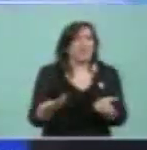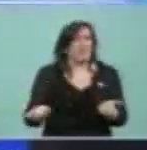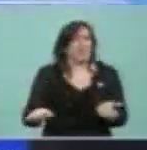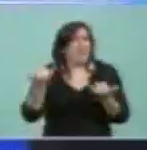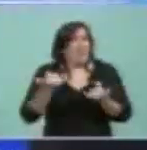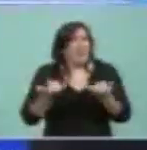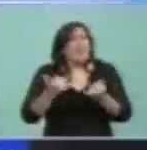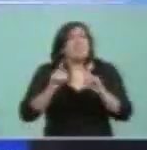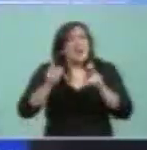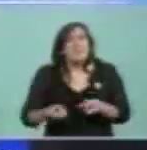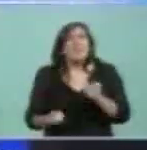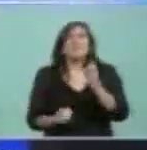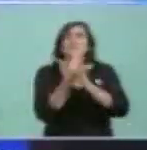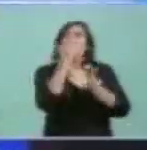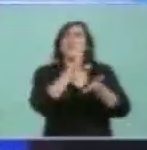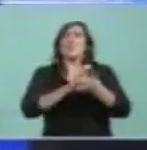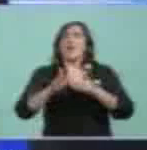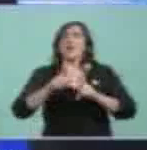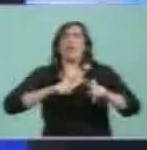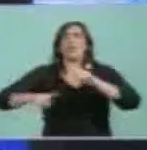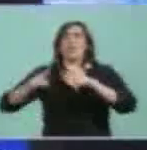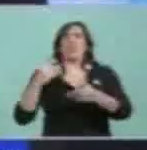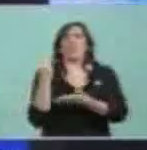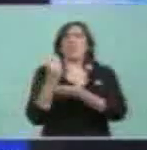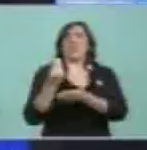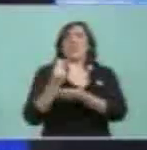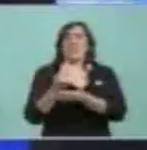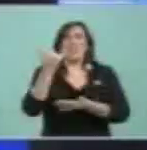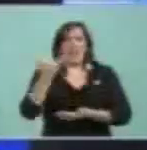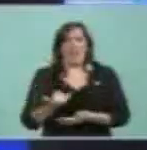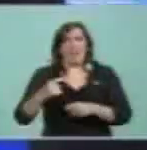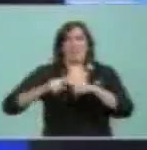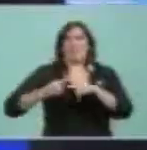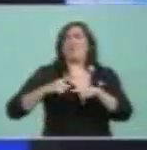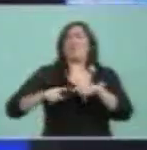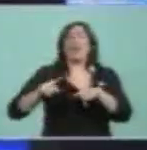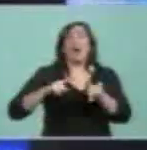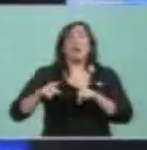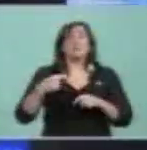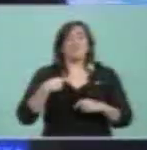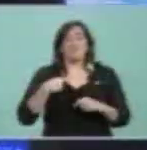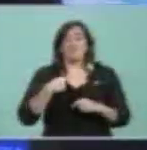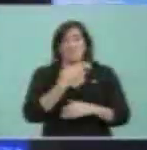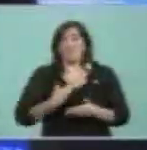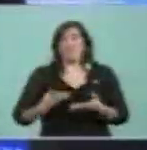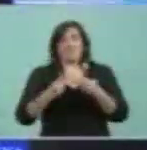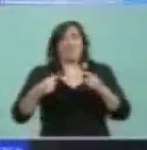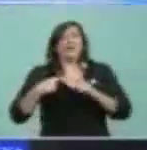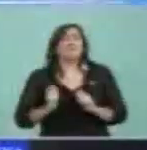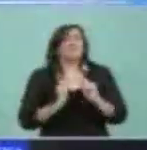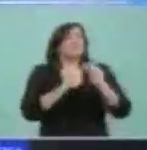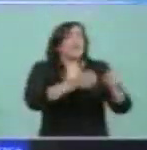generando nuevas dirigencias porque transferir la aposta es ineludible.